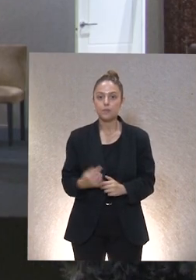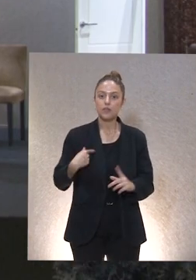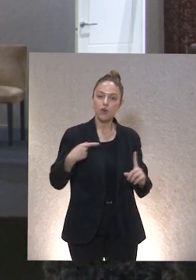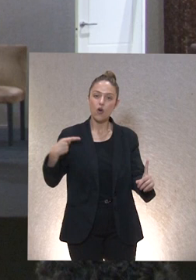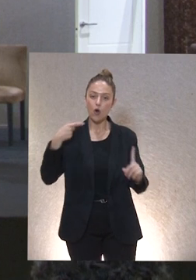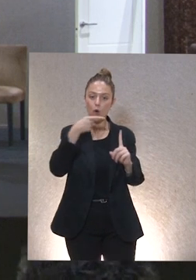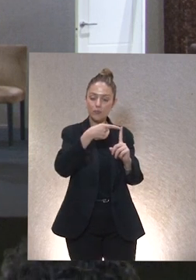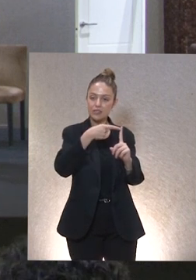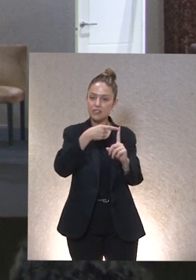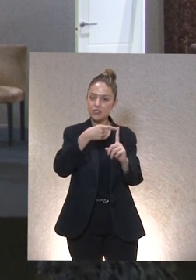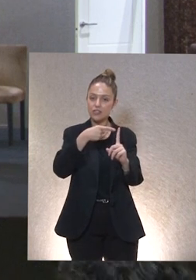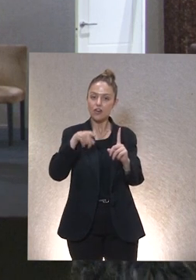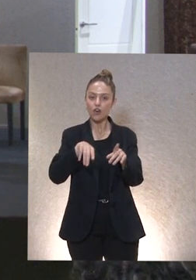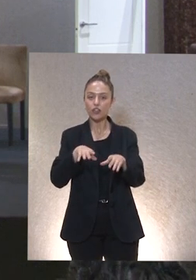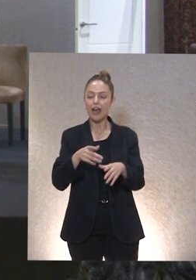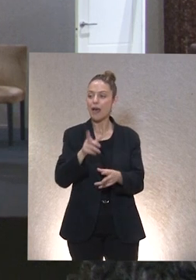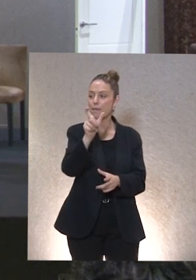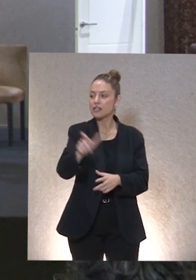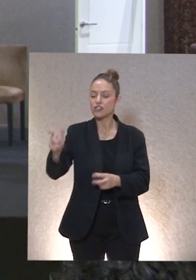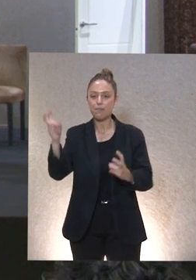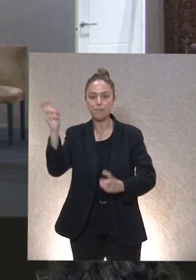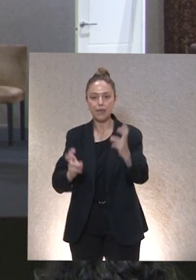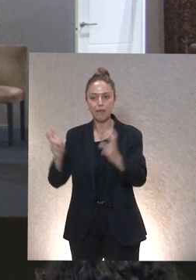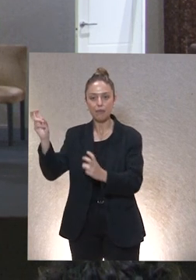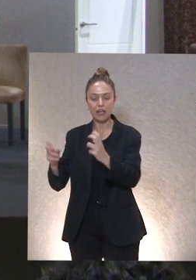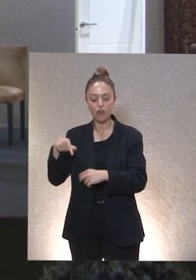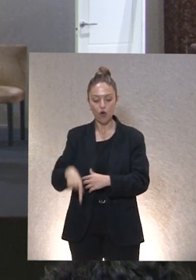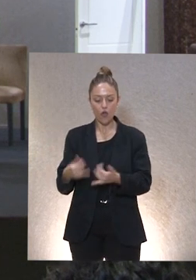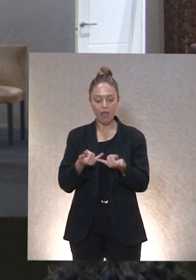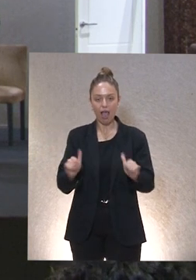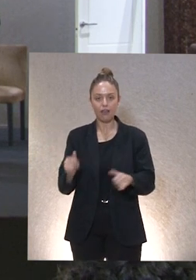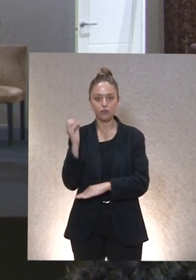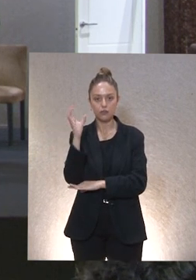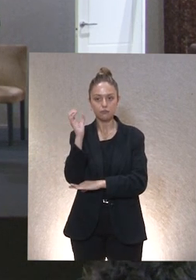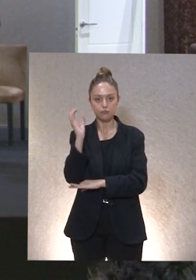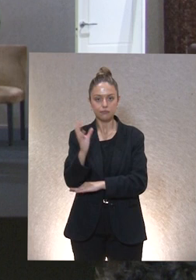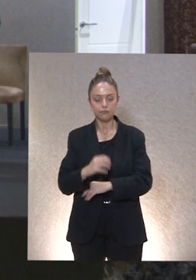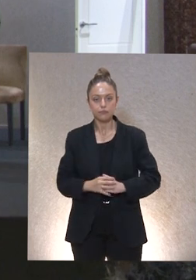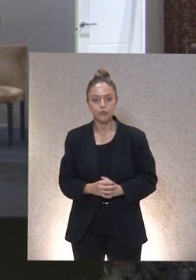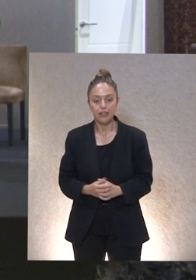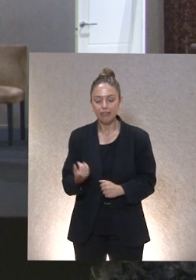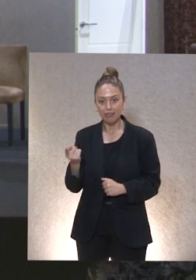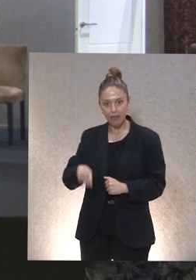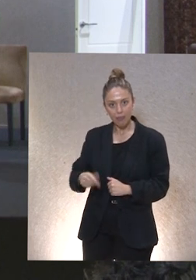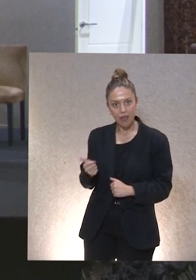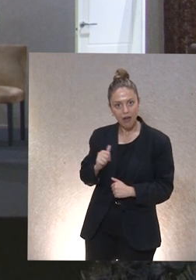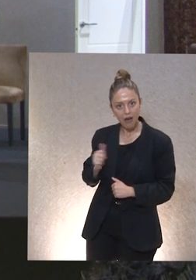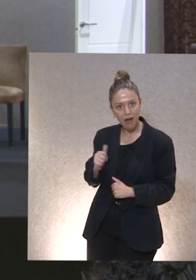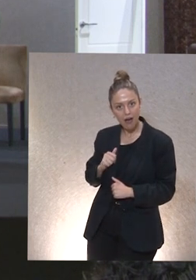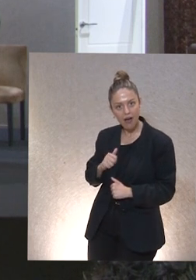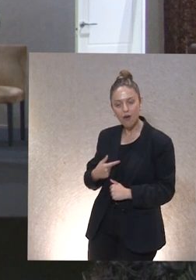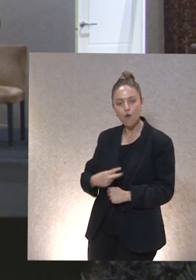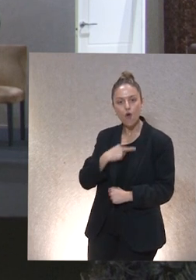escenario a todas las personas que han venido a hablar en este Congreso. Tenemos, además, la fortuna de contar con voces